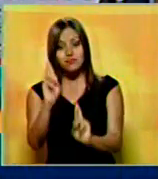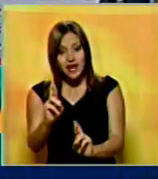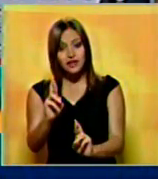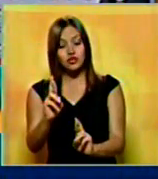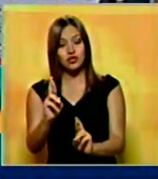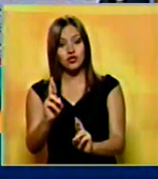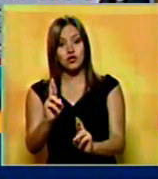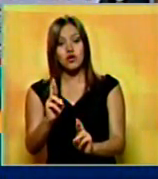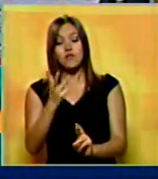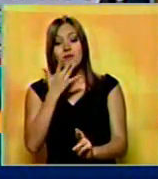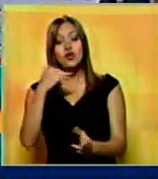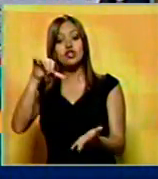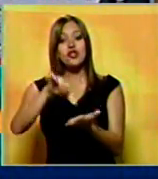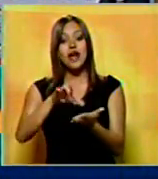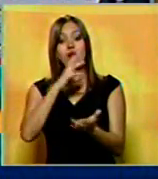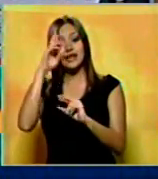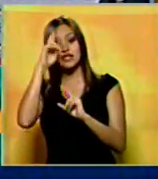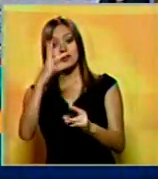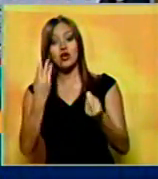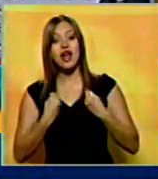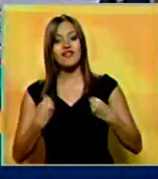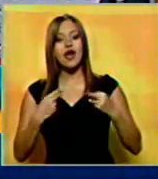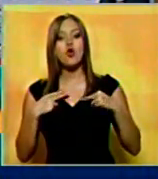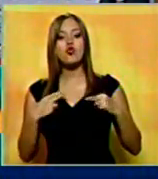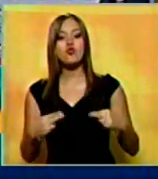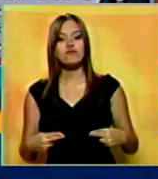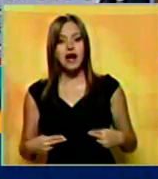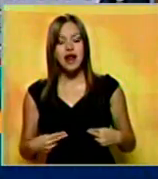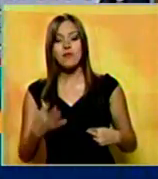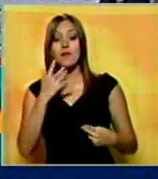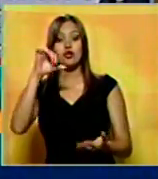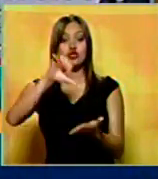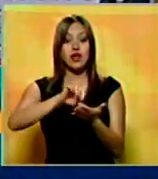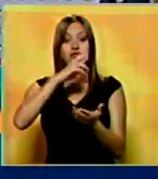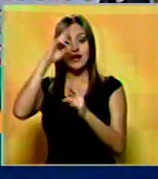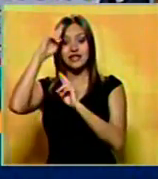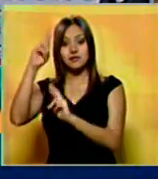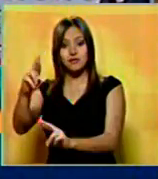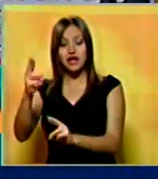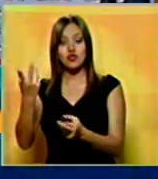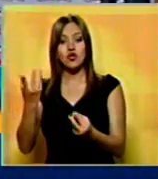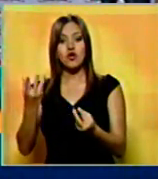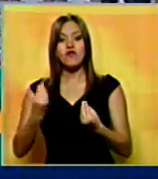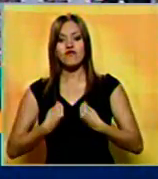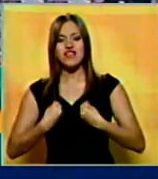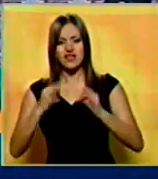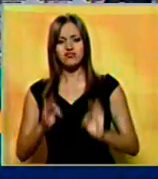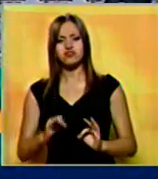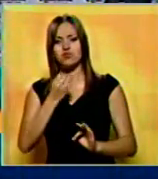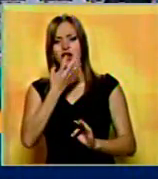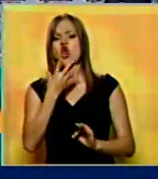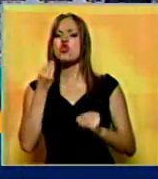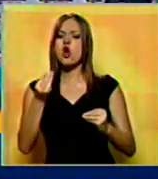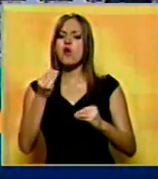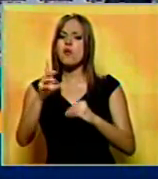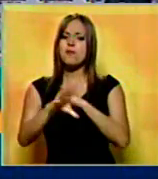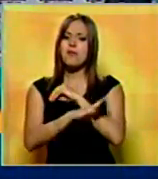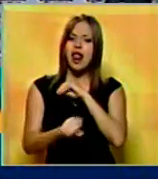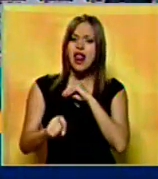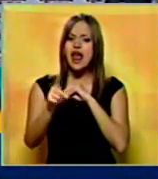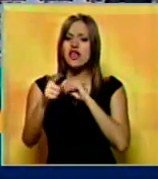Si la ciudad no muestra respeto por la vida humana, si la ciudad no muestra respeto por la dignidad humana, ¿cómo esperamos que los delincuentes